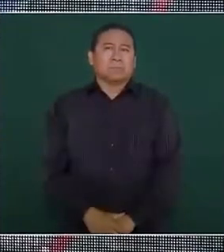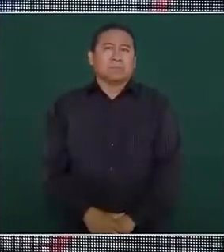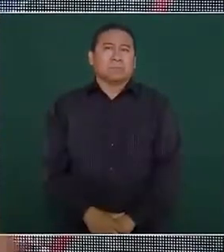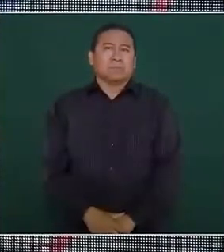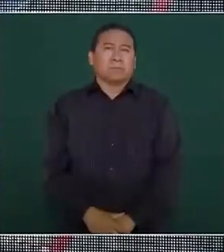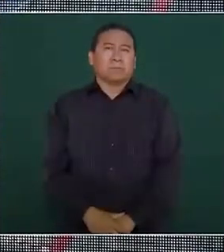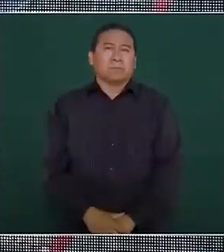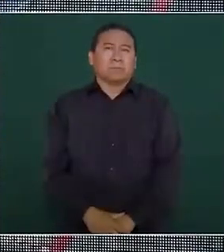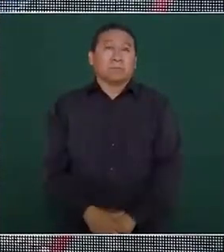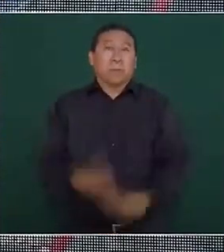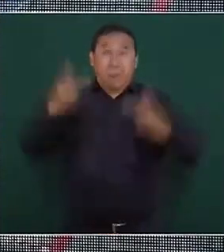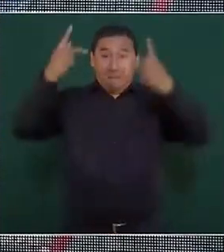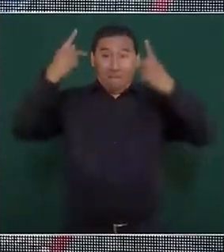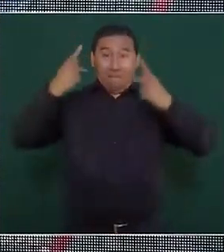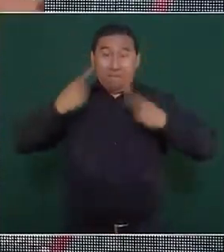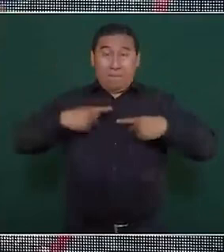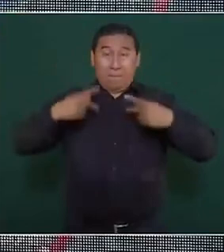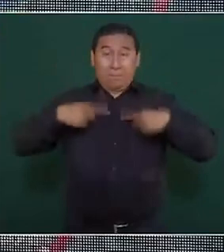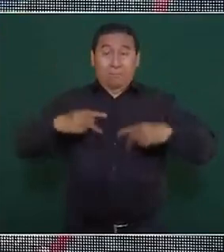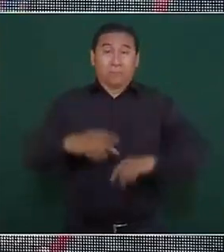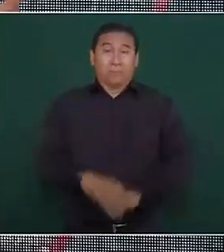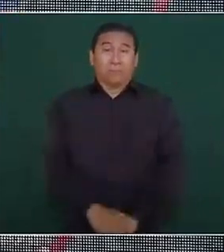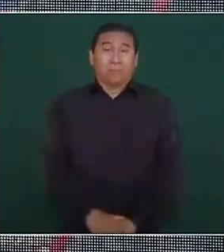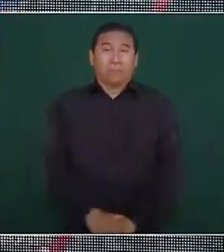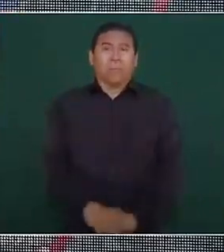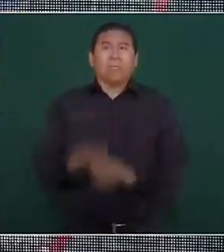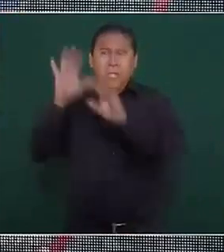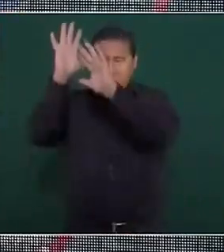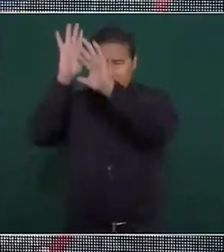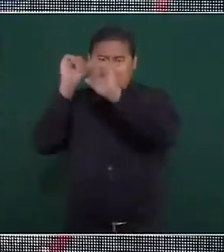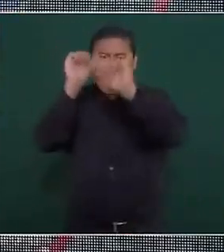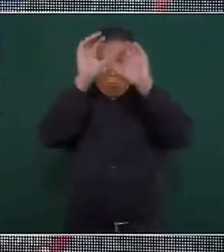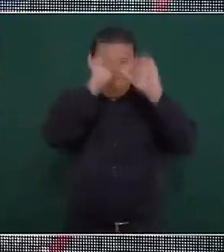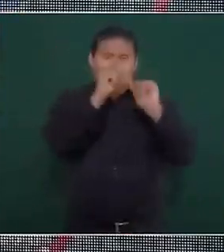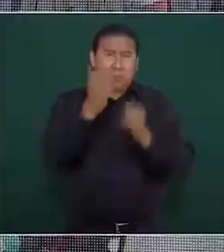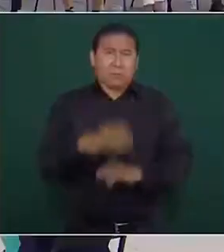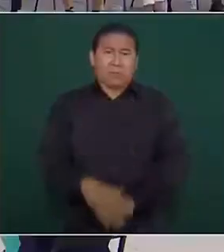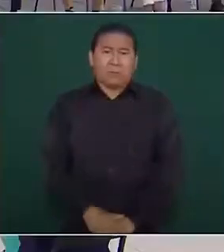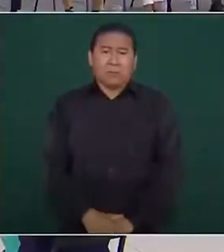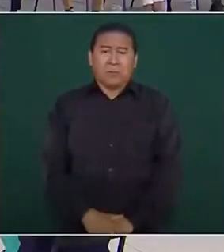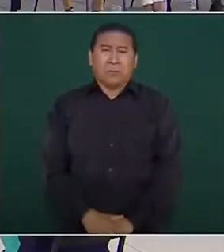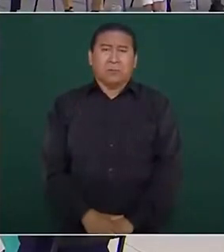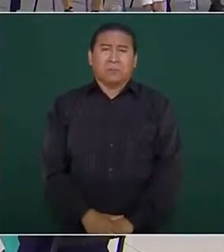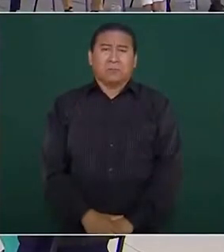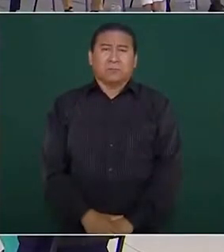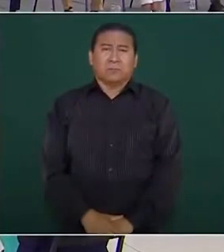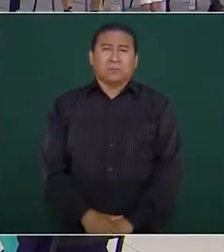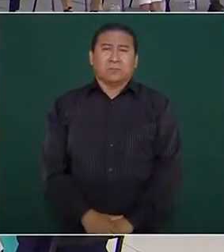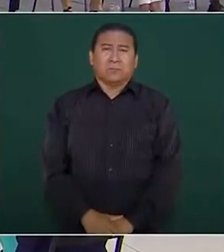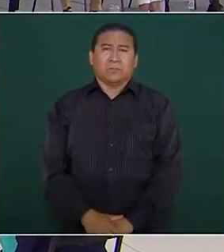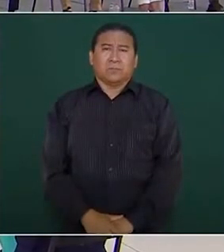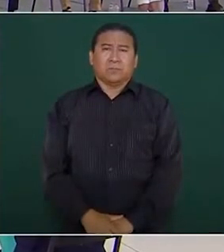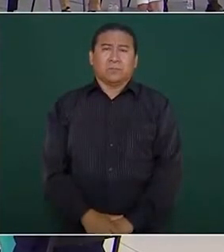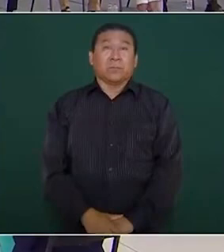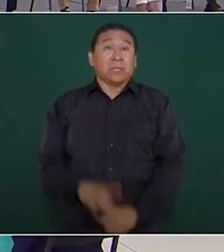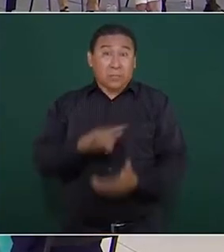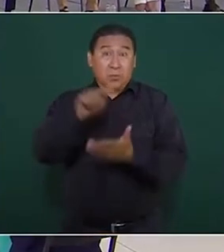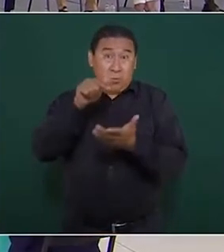y la gente está de acuerdo, pero aquí es